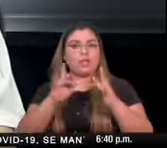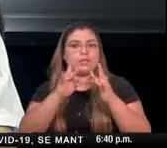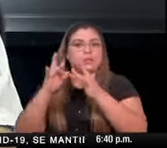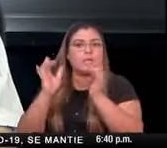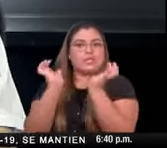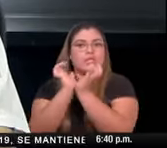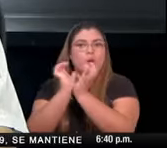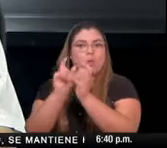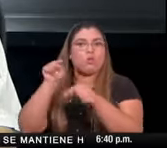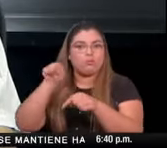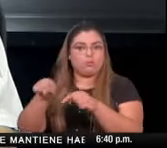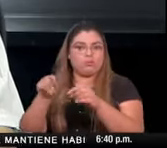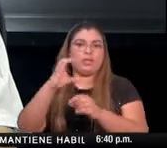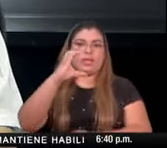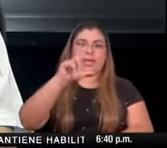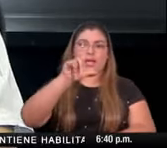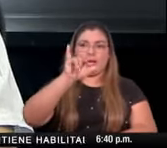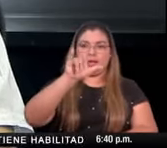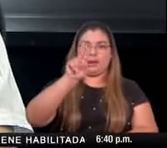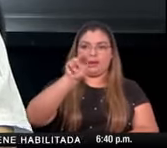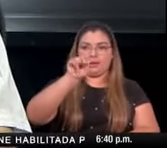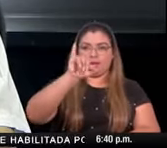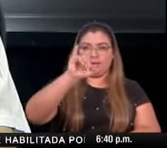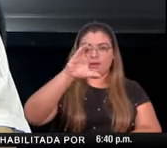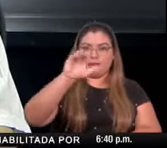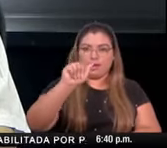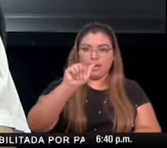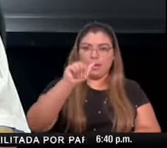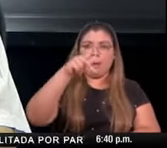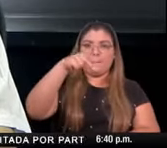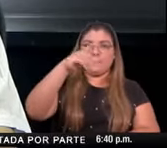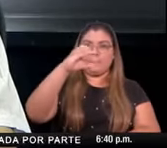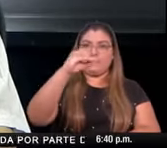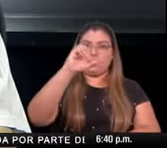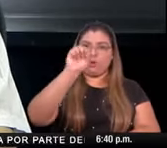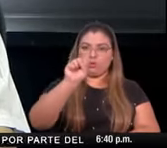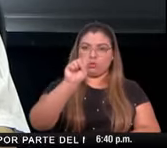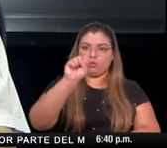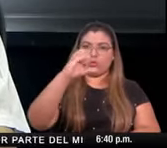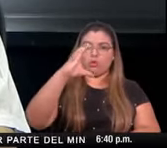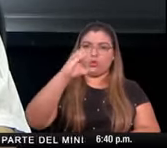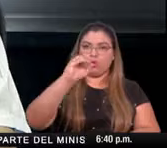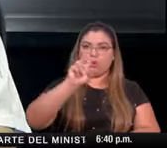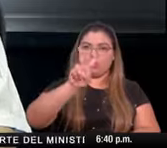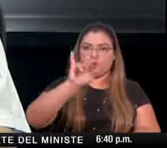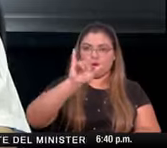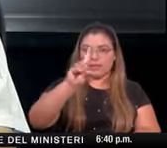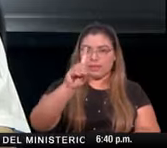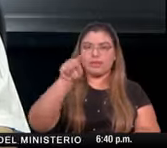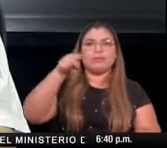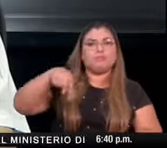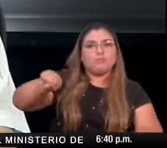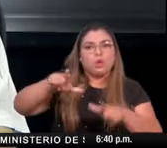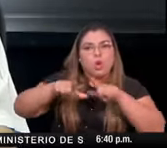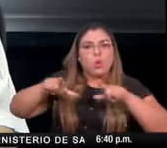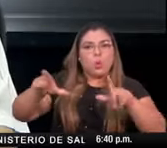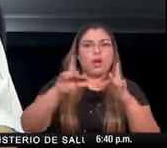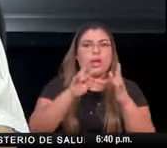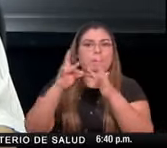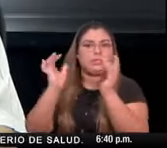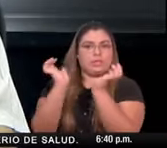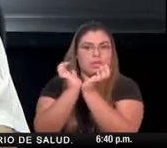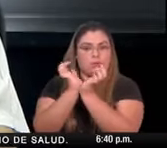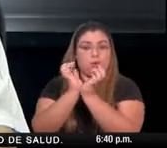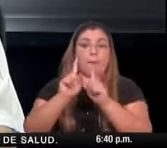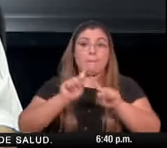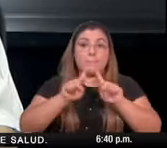usted tenga algún malestar que no era padecido antes del COVID y que persiste por varios días debe